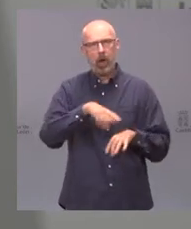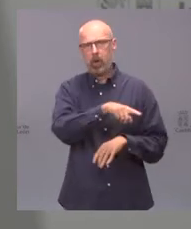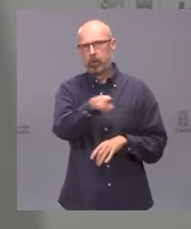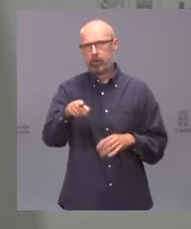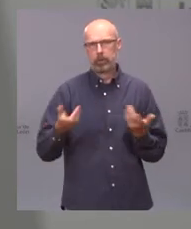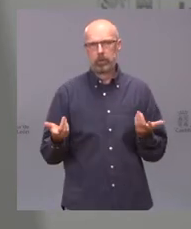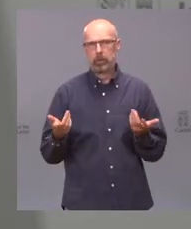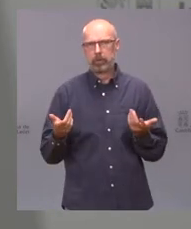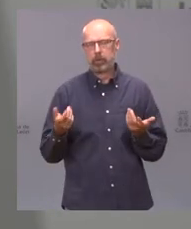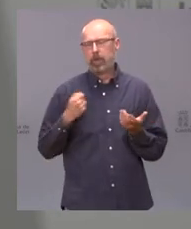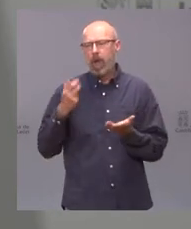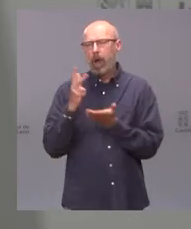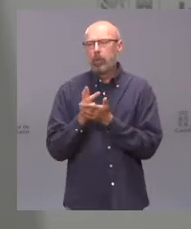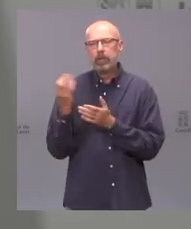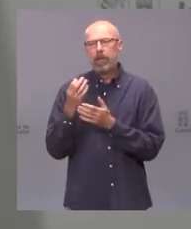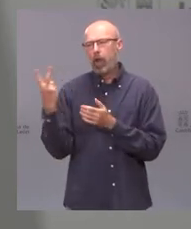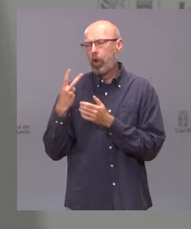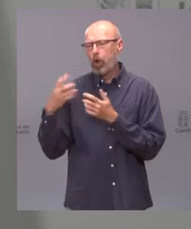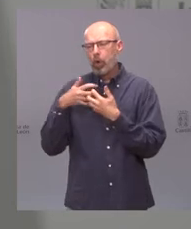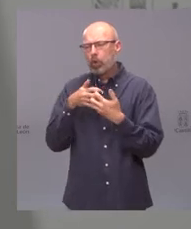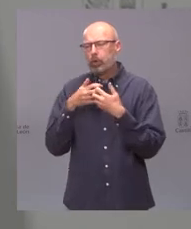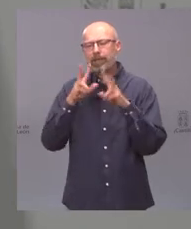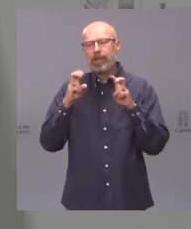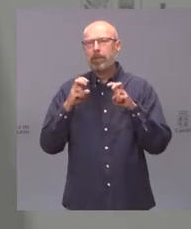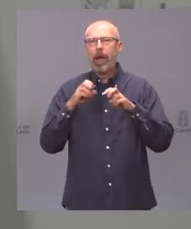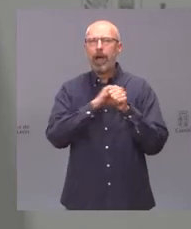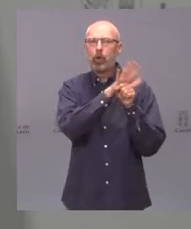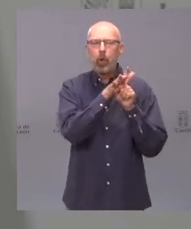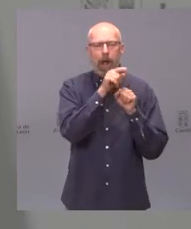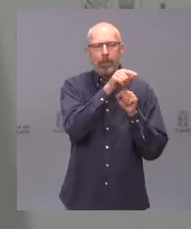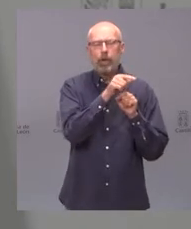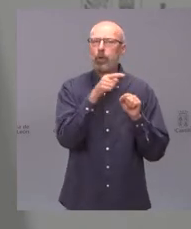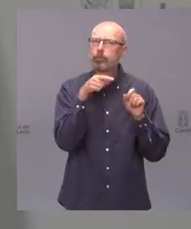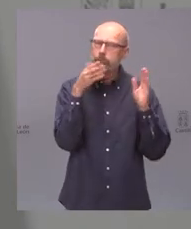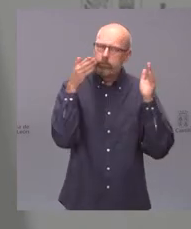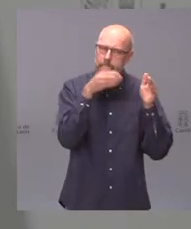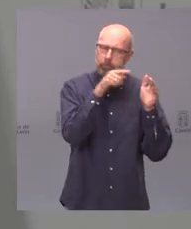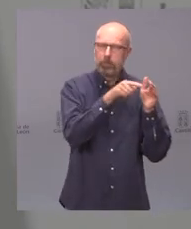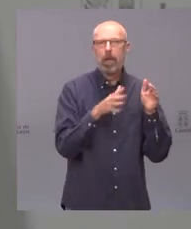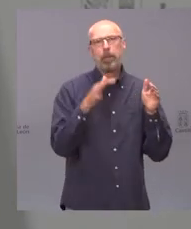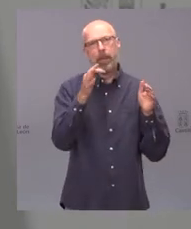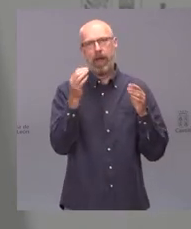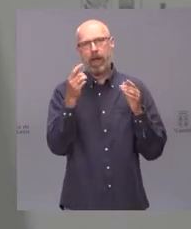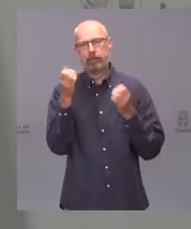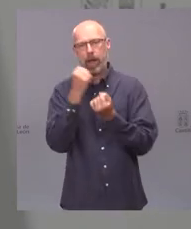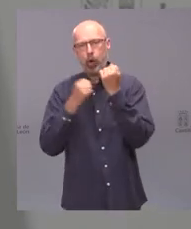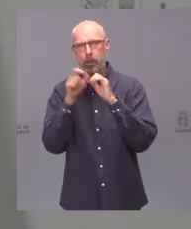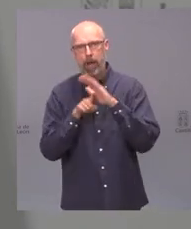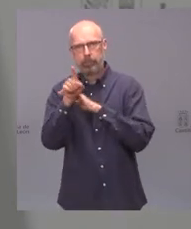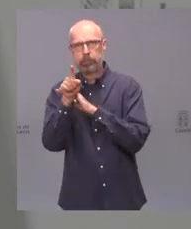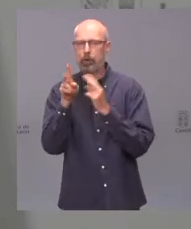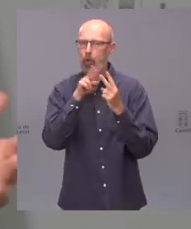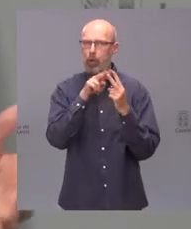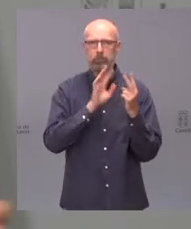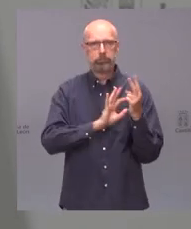apuesta en la lucha contra la pandemia y por supuesto para la recuperación económica creo